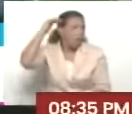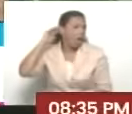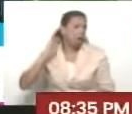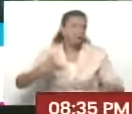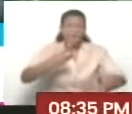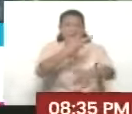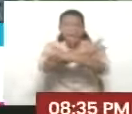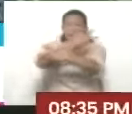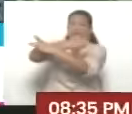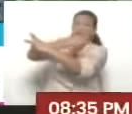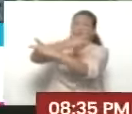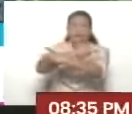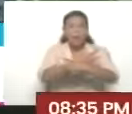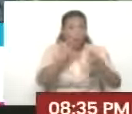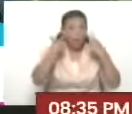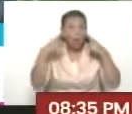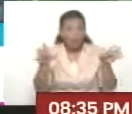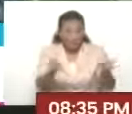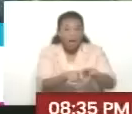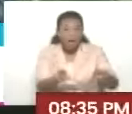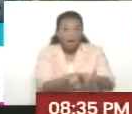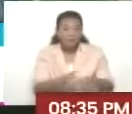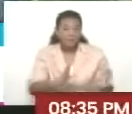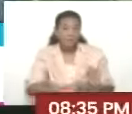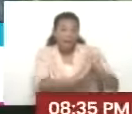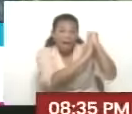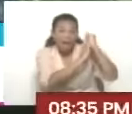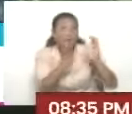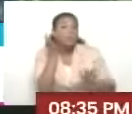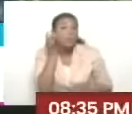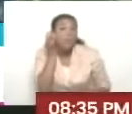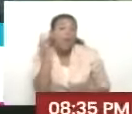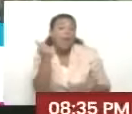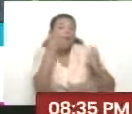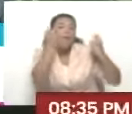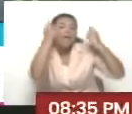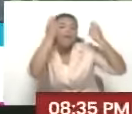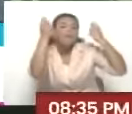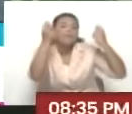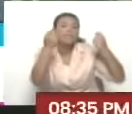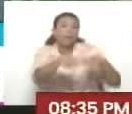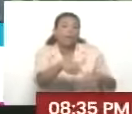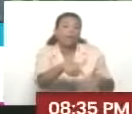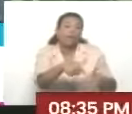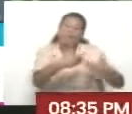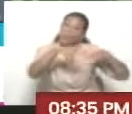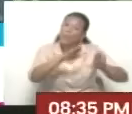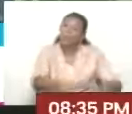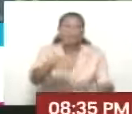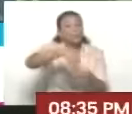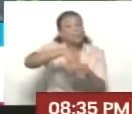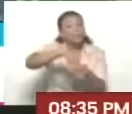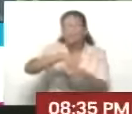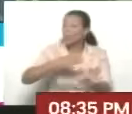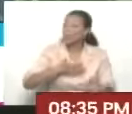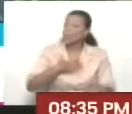La que va a descuartizar Silgo, es la jefa de campaña de la inhabilitada de la Sayona.